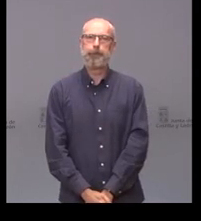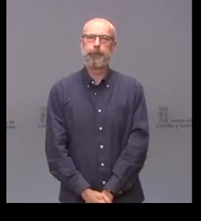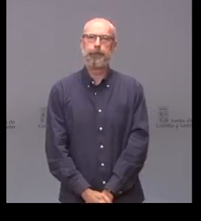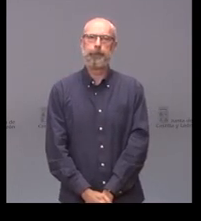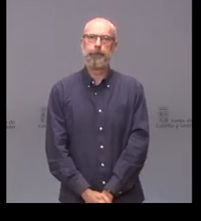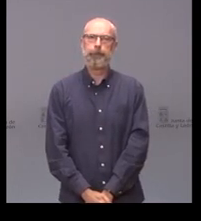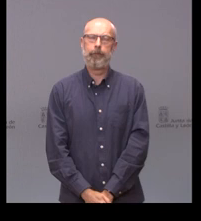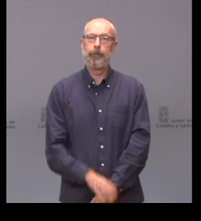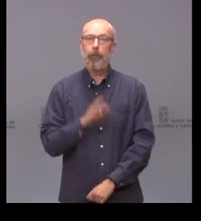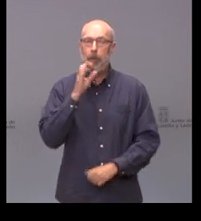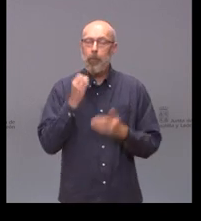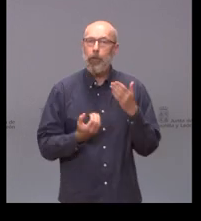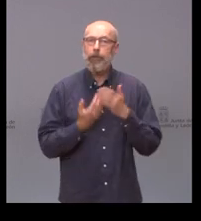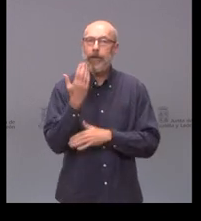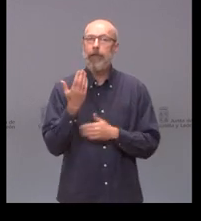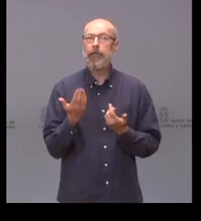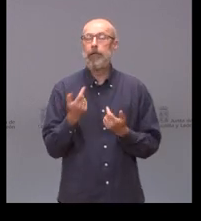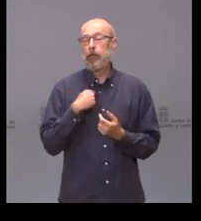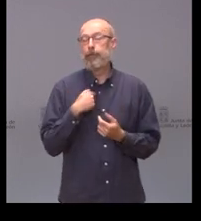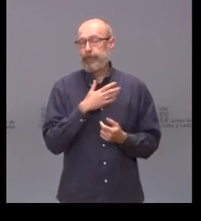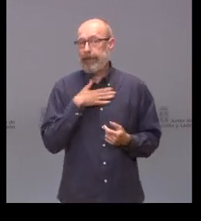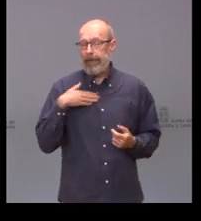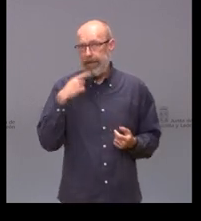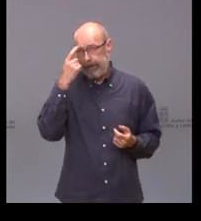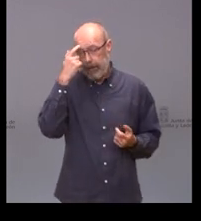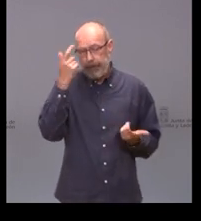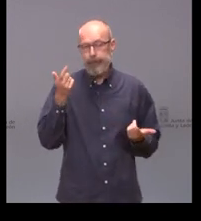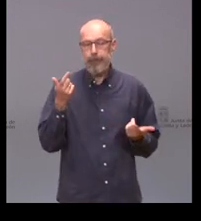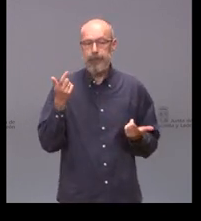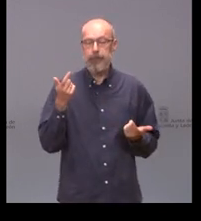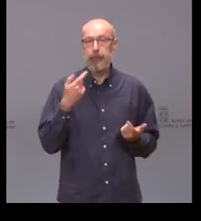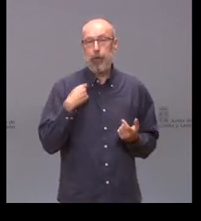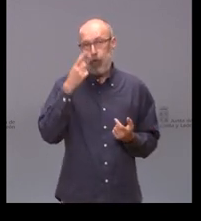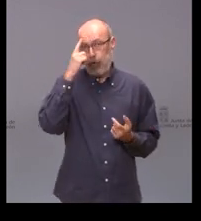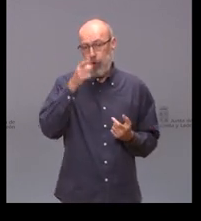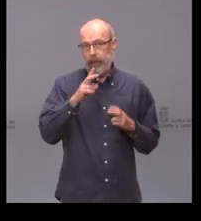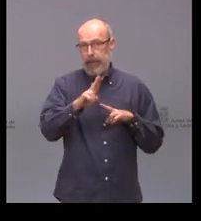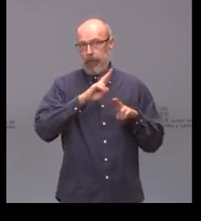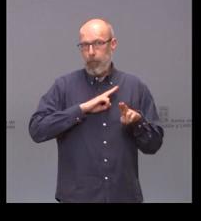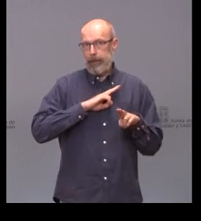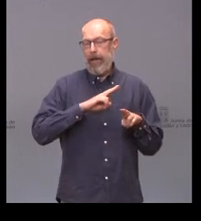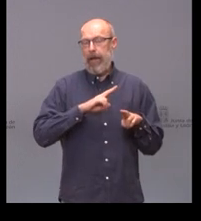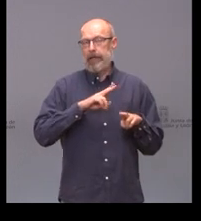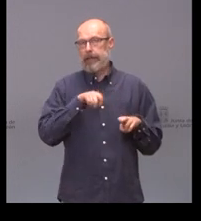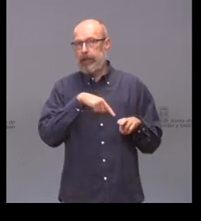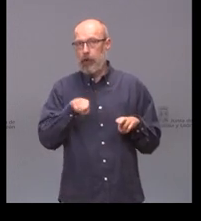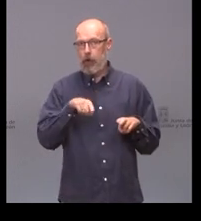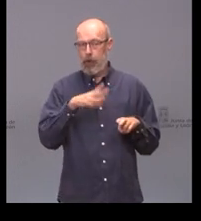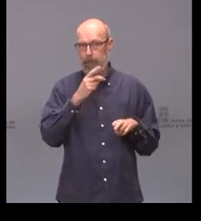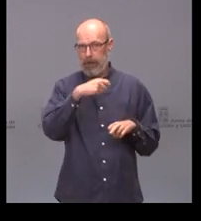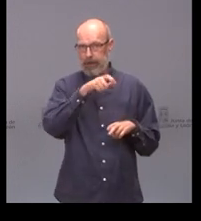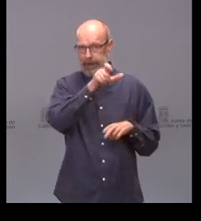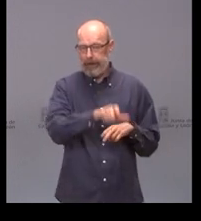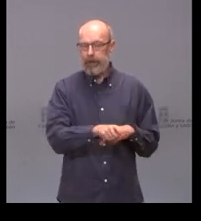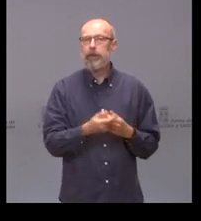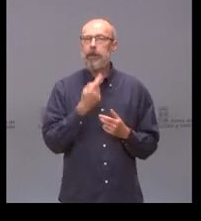Hola buenos días yo quería saber no sé si me podrá contestar el vicepresidente